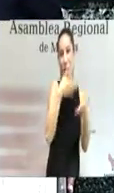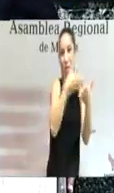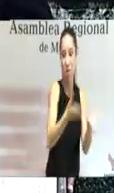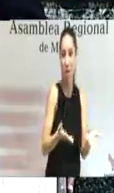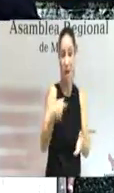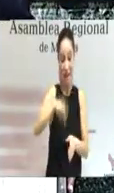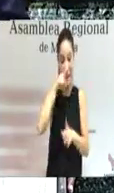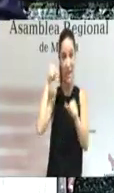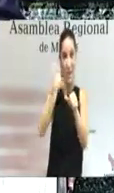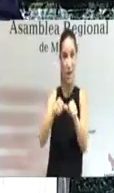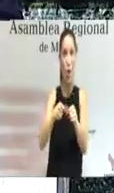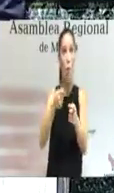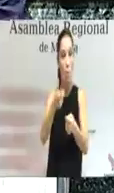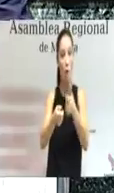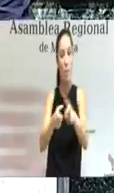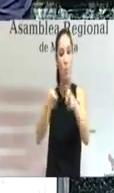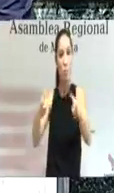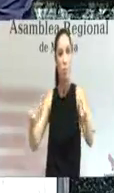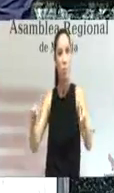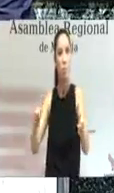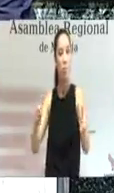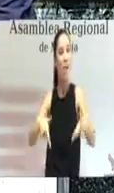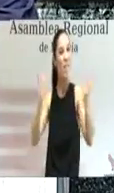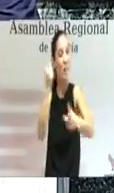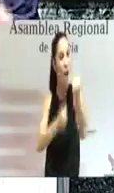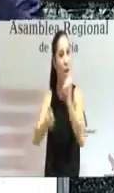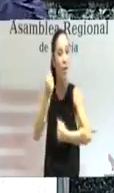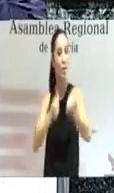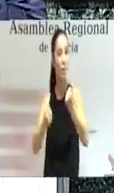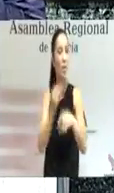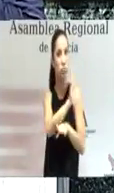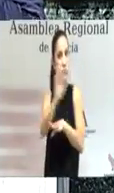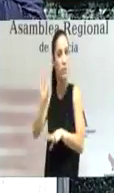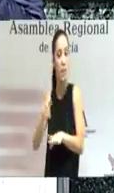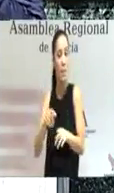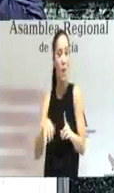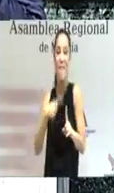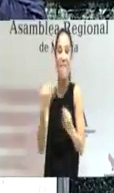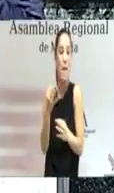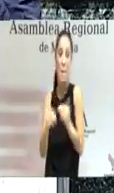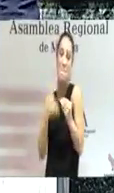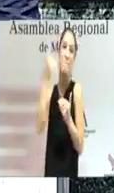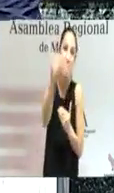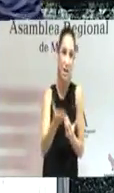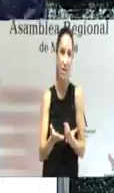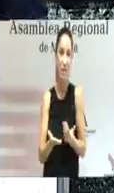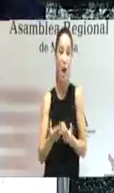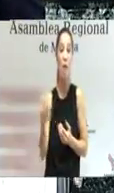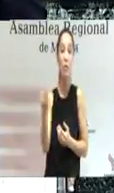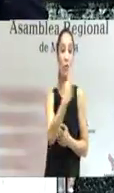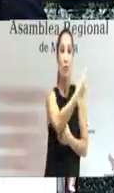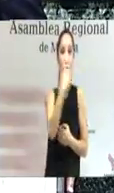consiguiendo que nuestra región sea un referente en libertad económica hemos de ir más allá si todos somos